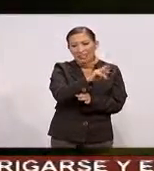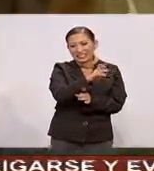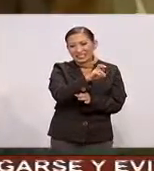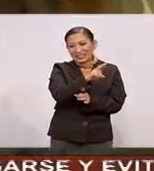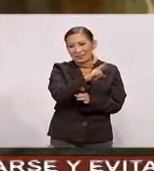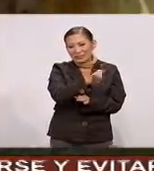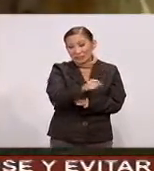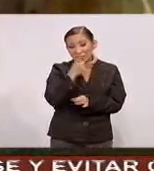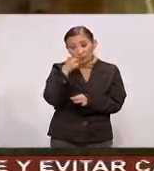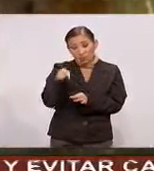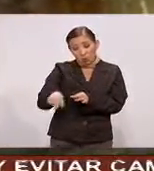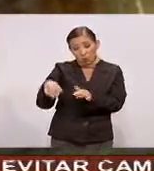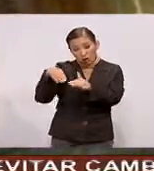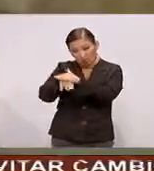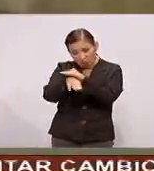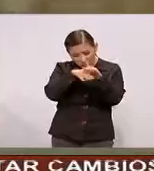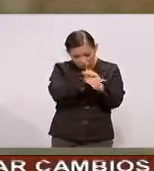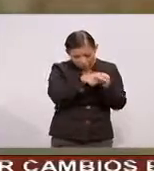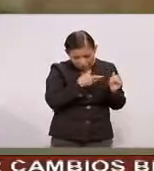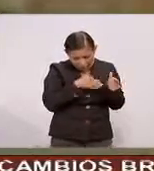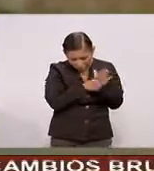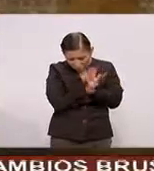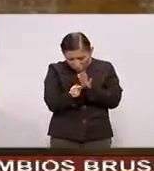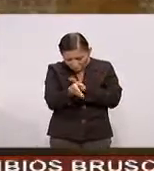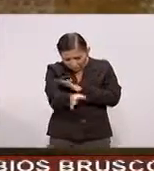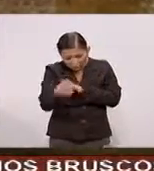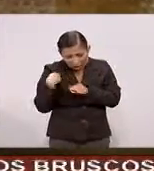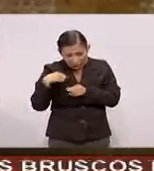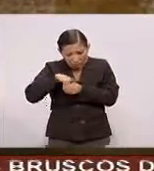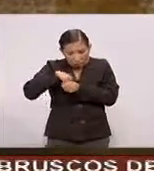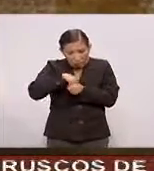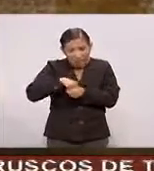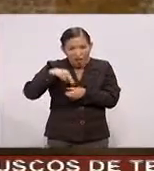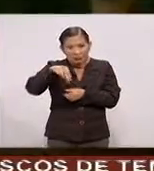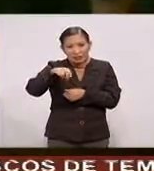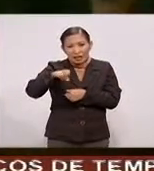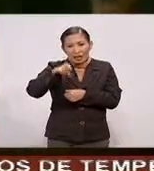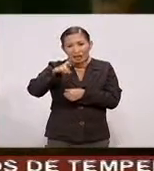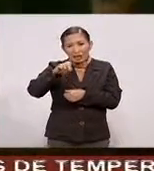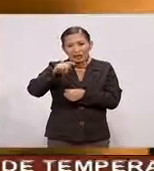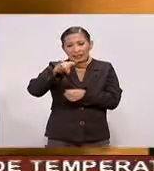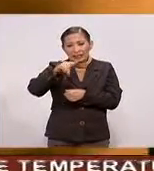Que afirma Que una de esas cámaras Podría conducir A la tumba oculta De la emperatriz Nefertiti